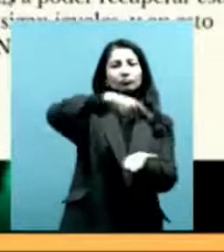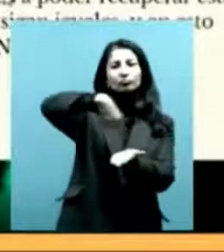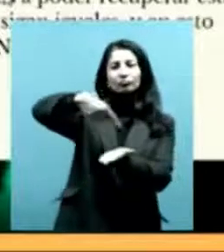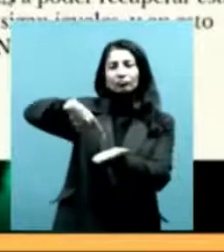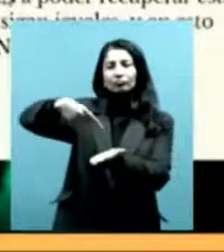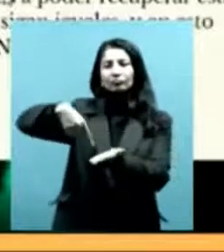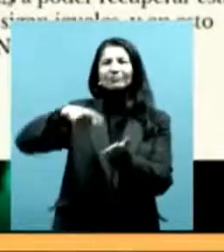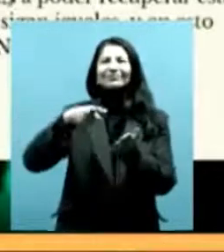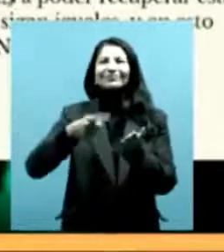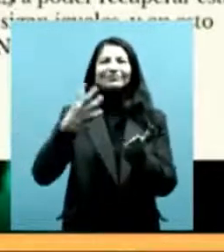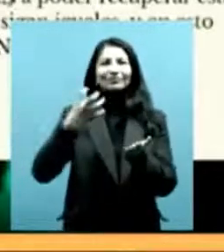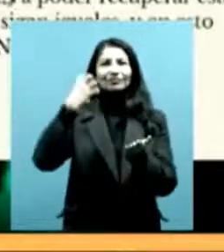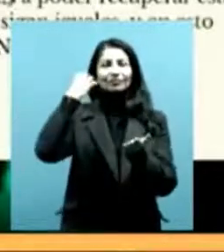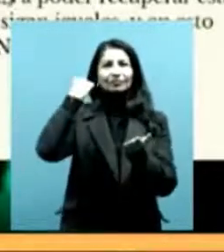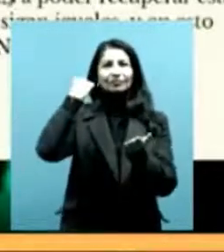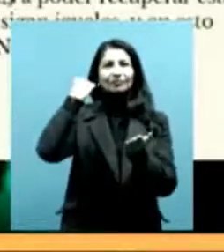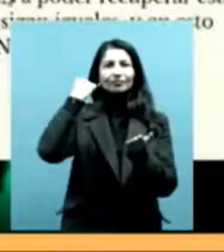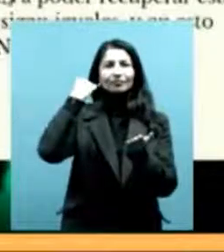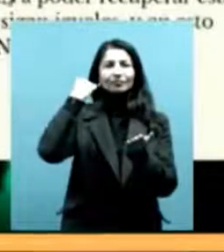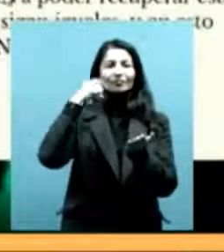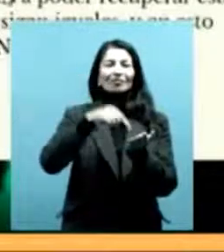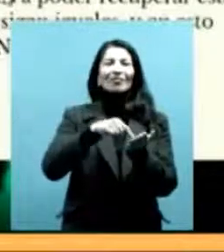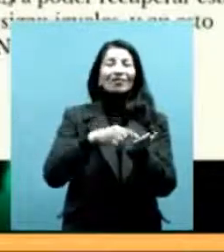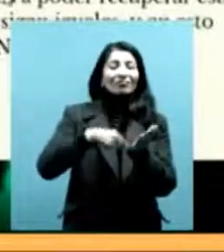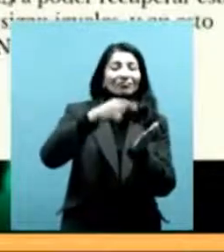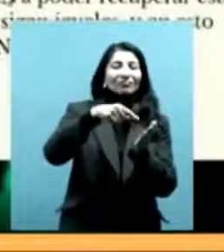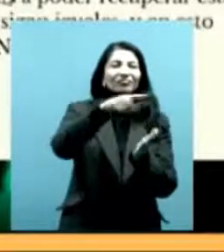mismos. Con denuncias falsas.